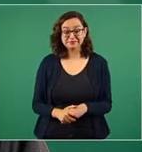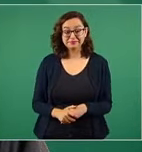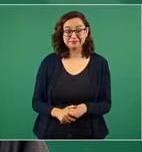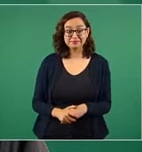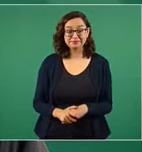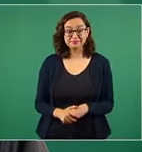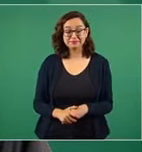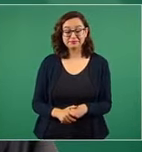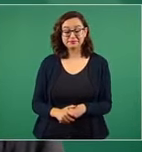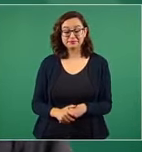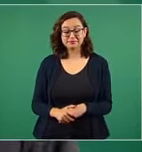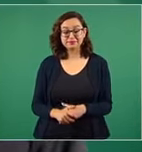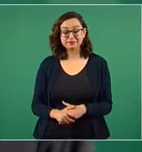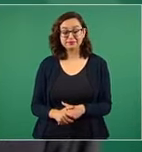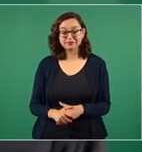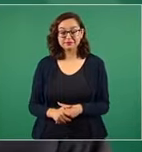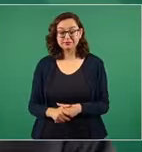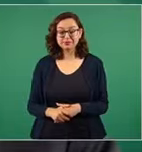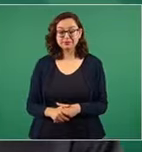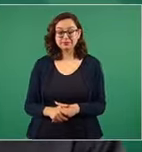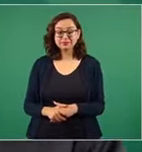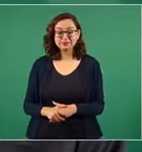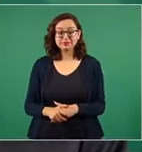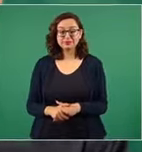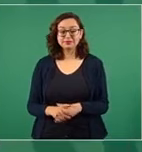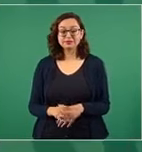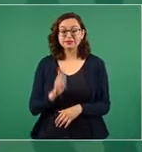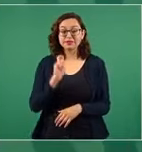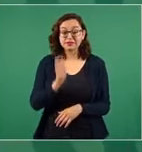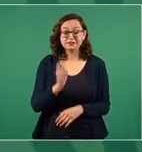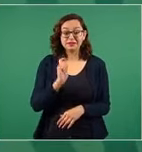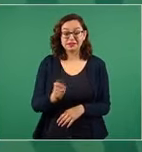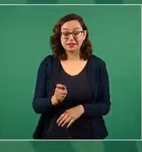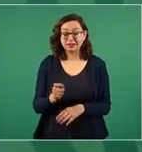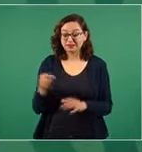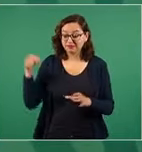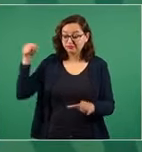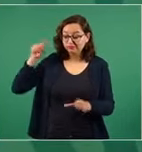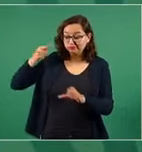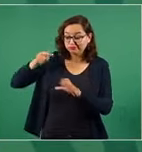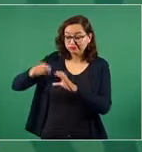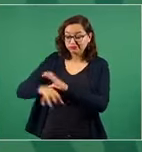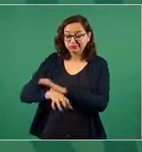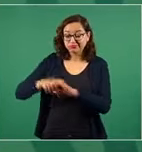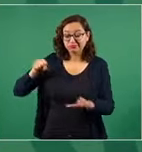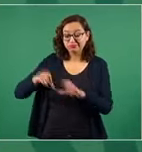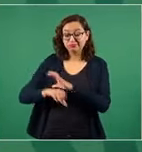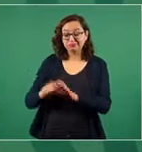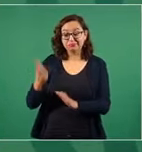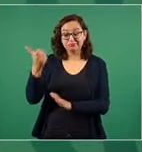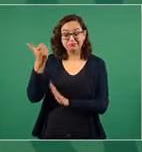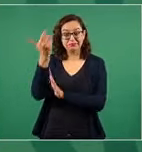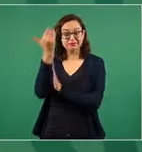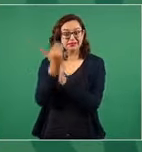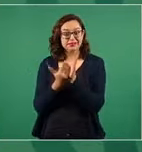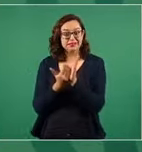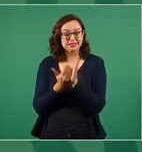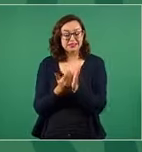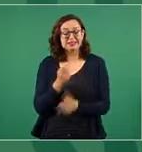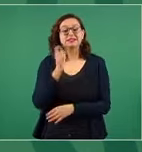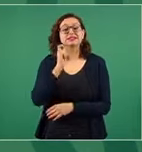se redujo el costo de extracción esto significa más utilidad